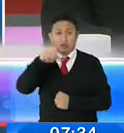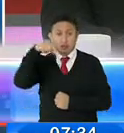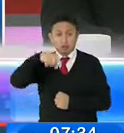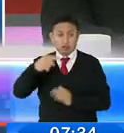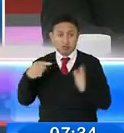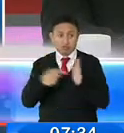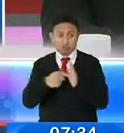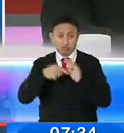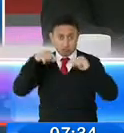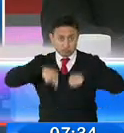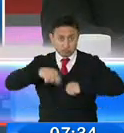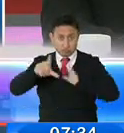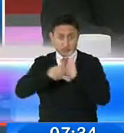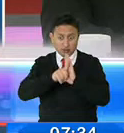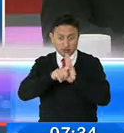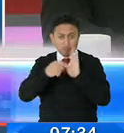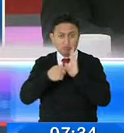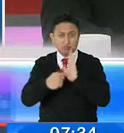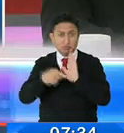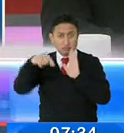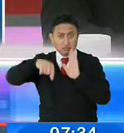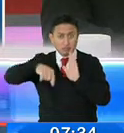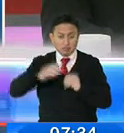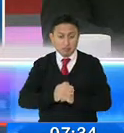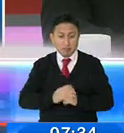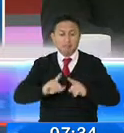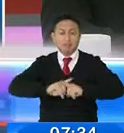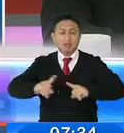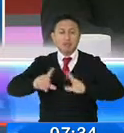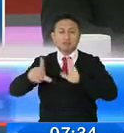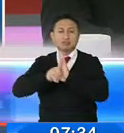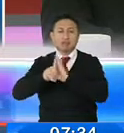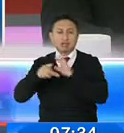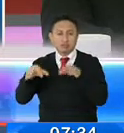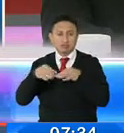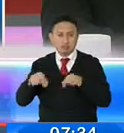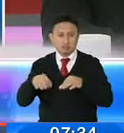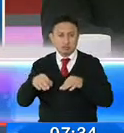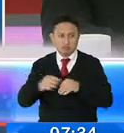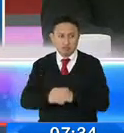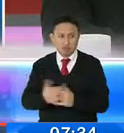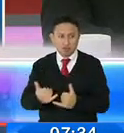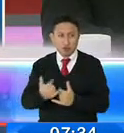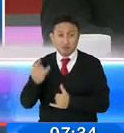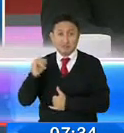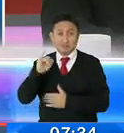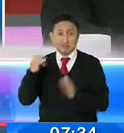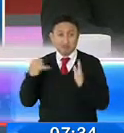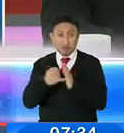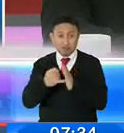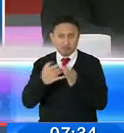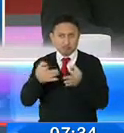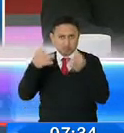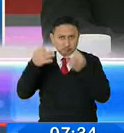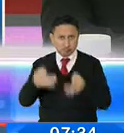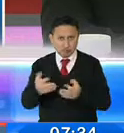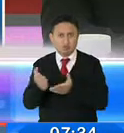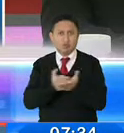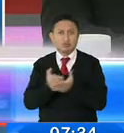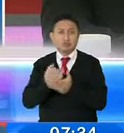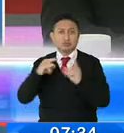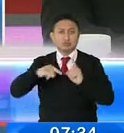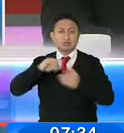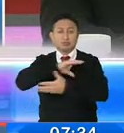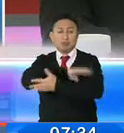dentro de la legislación ecuatoriana, lo que se ha hecho a través de la ley de simplificación es formalizar ese IVA en los servicios digitales que se ha